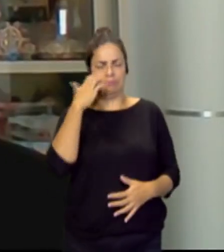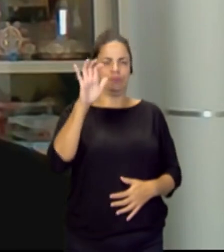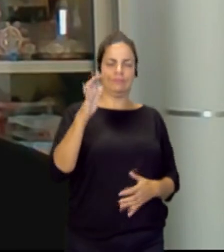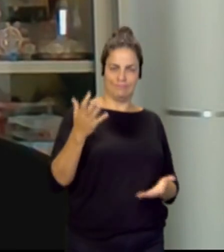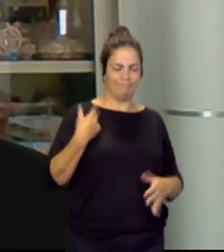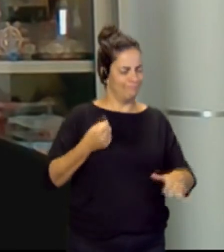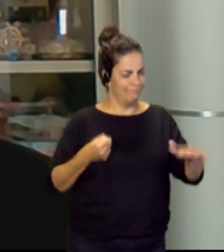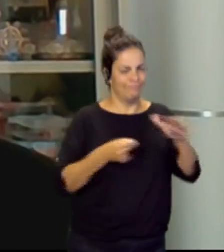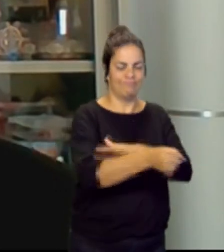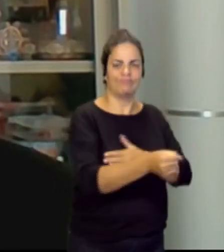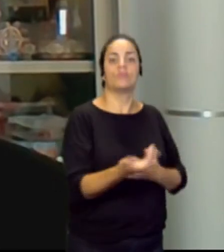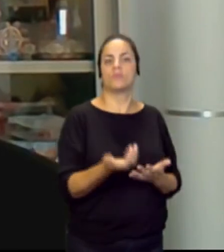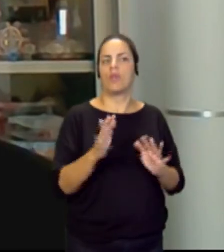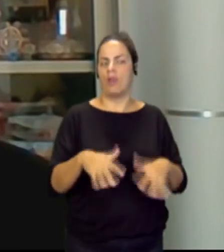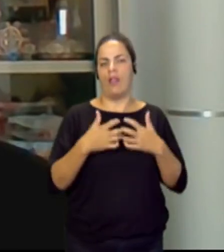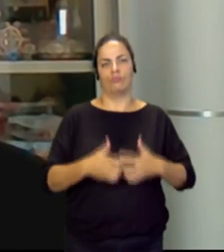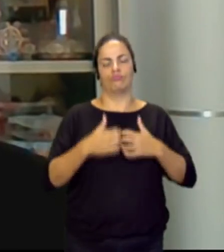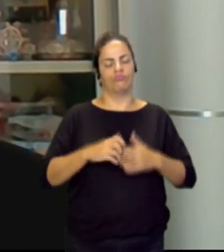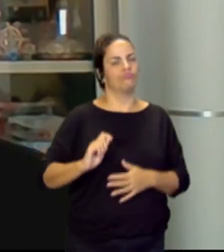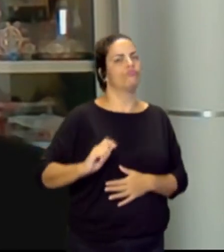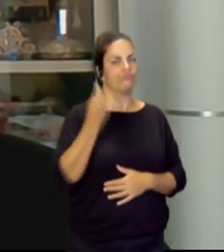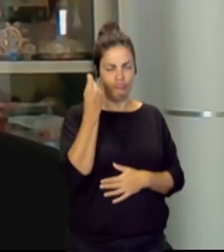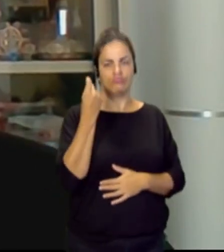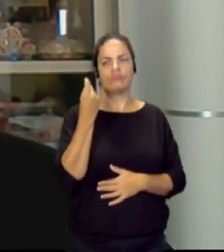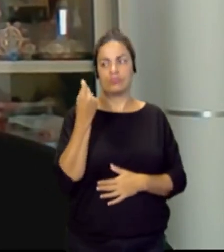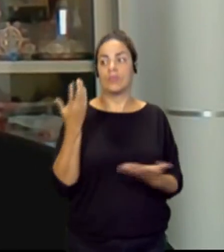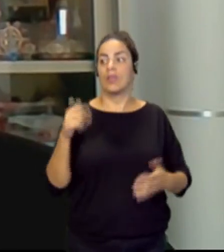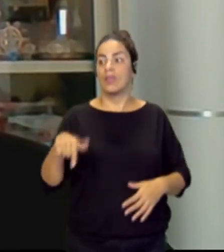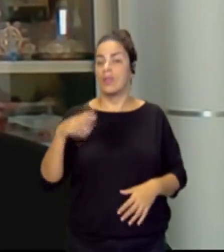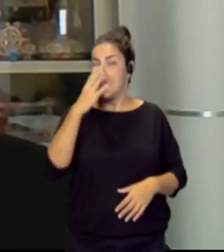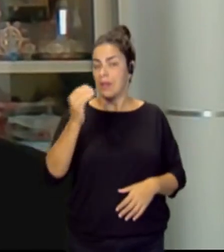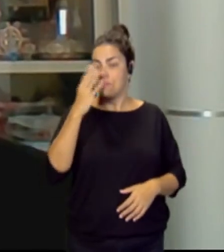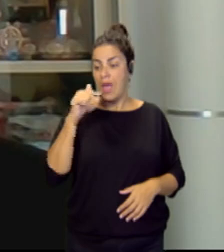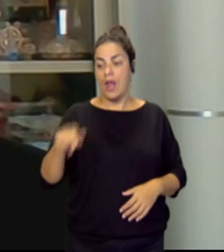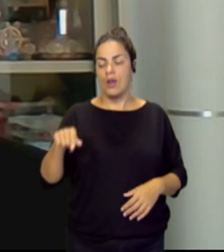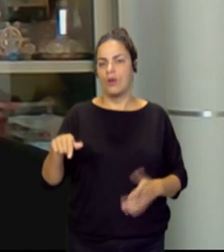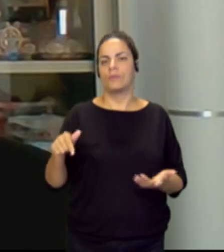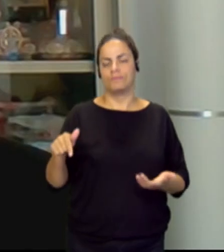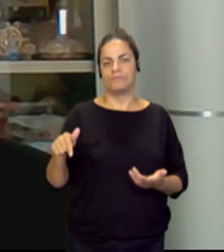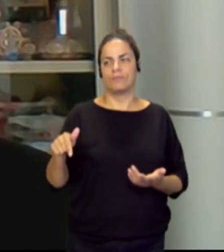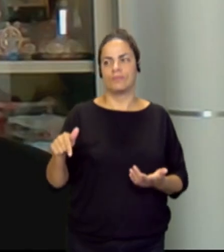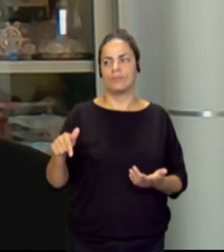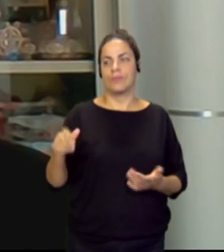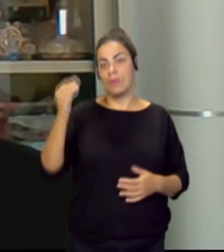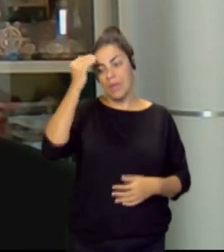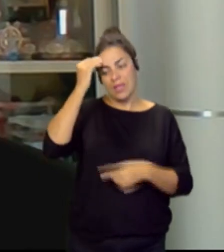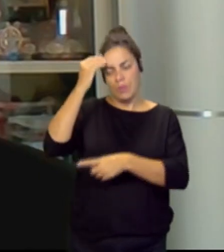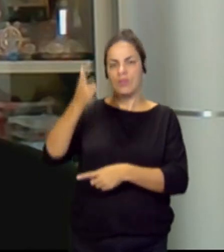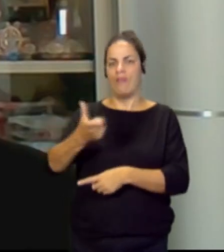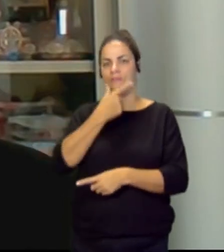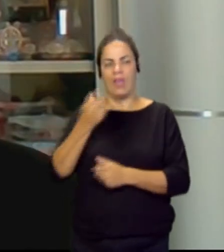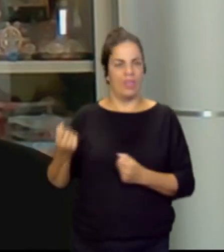la verdad es que funciona muy bien. Y el perro hemos de pensar que es un facilitador, es un